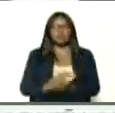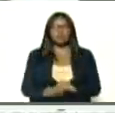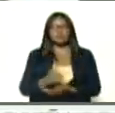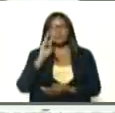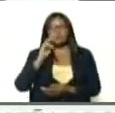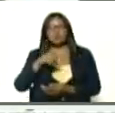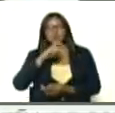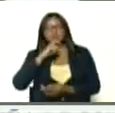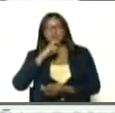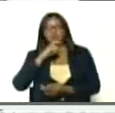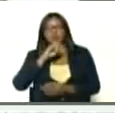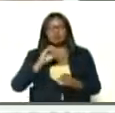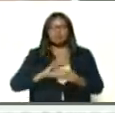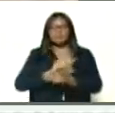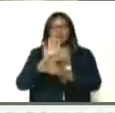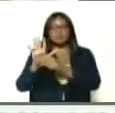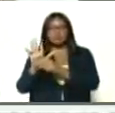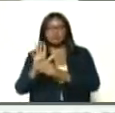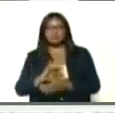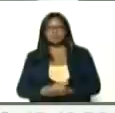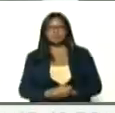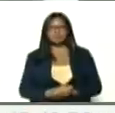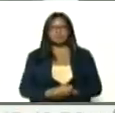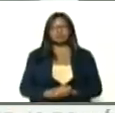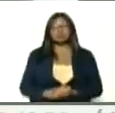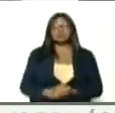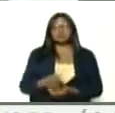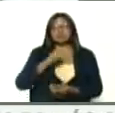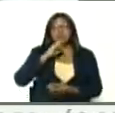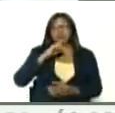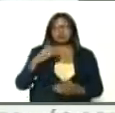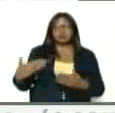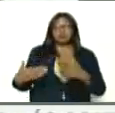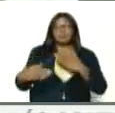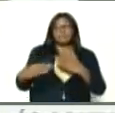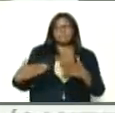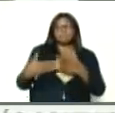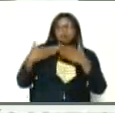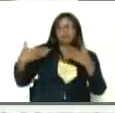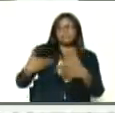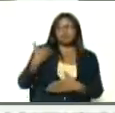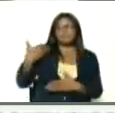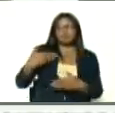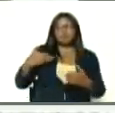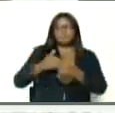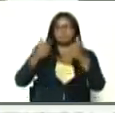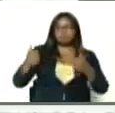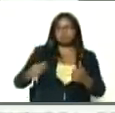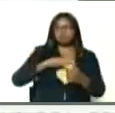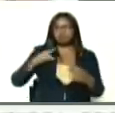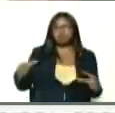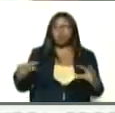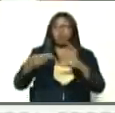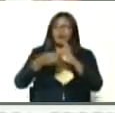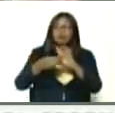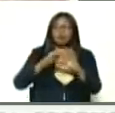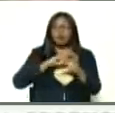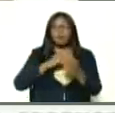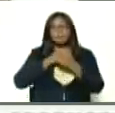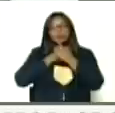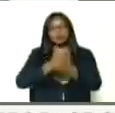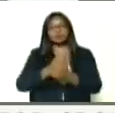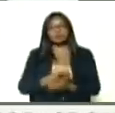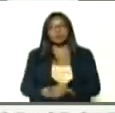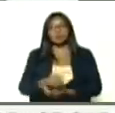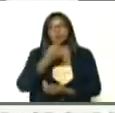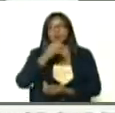dificultades, de esta pandemia, ante las dificultades, que nos genera, el bloqueo, y las sanciones, de esta vamos a salir, unidos, solidariamente, amorosamente, así